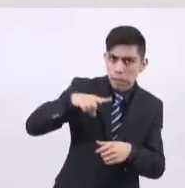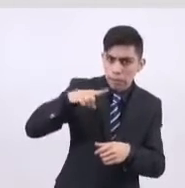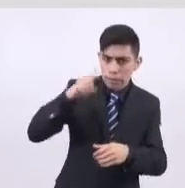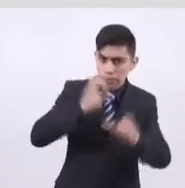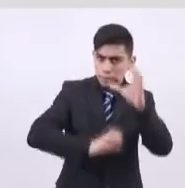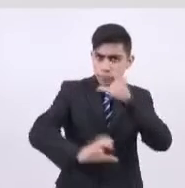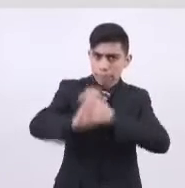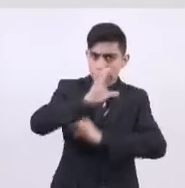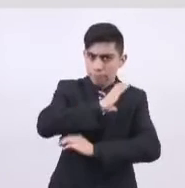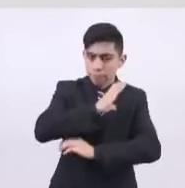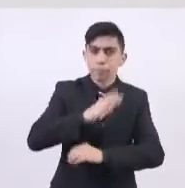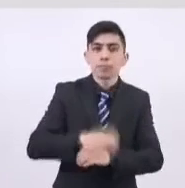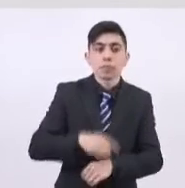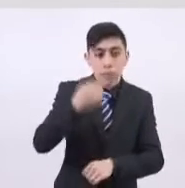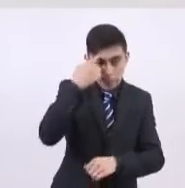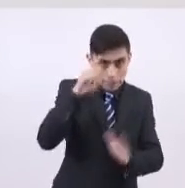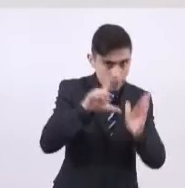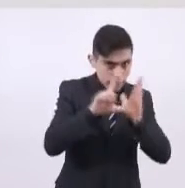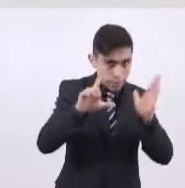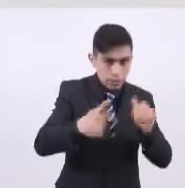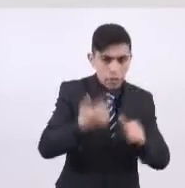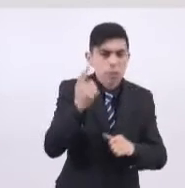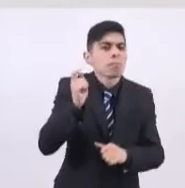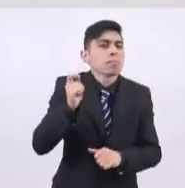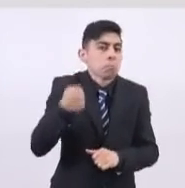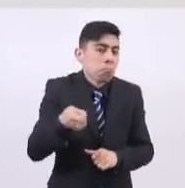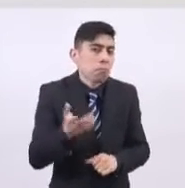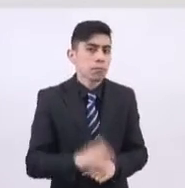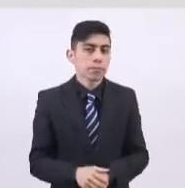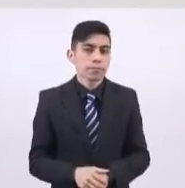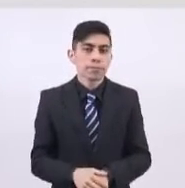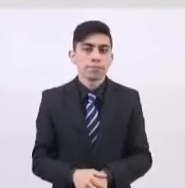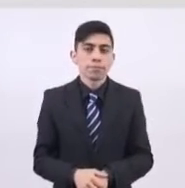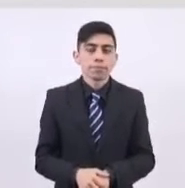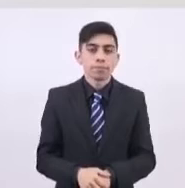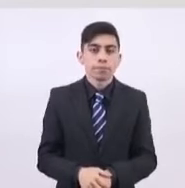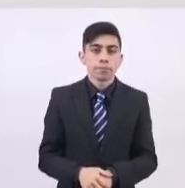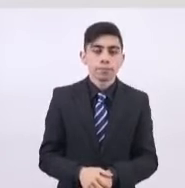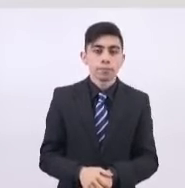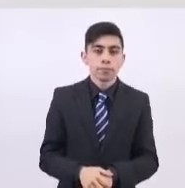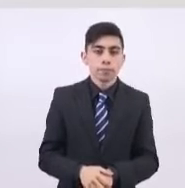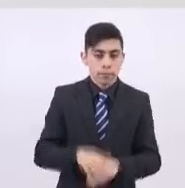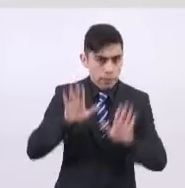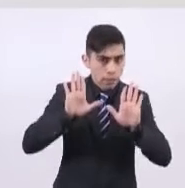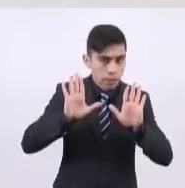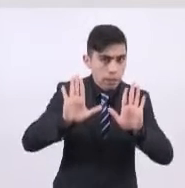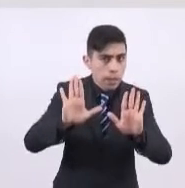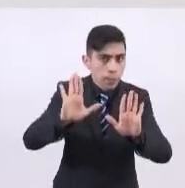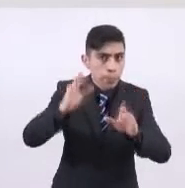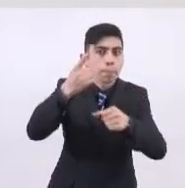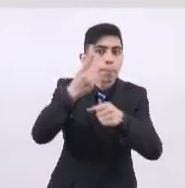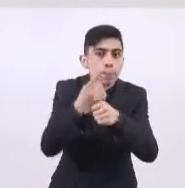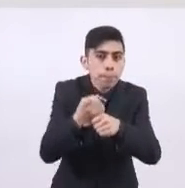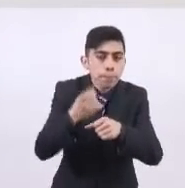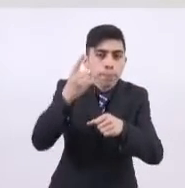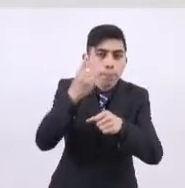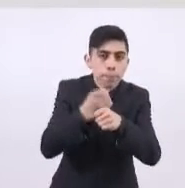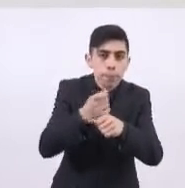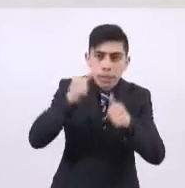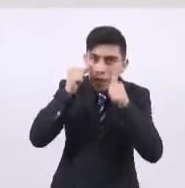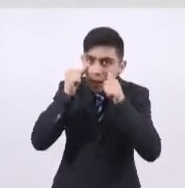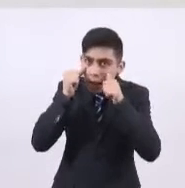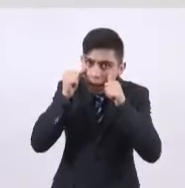al respecto de la línea 12. Es decir, antes que nada, la prioridad sigue siendo la atención